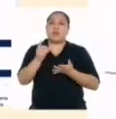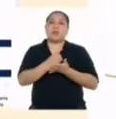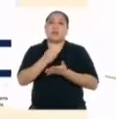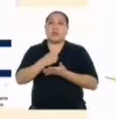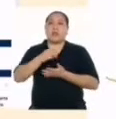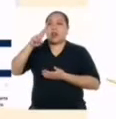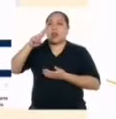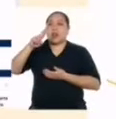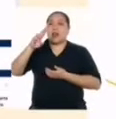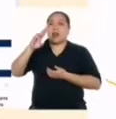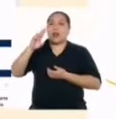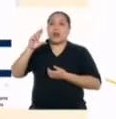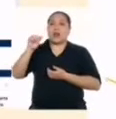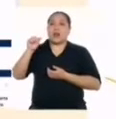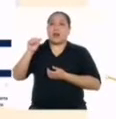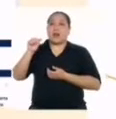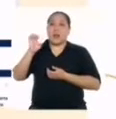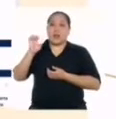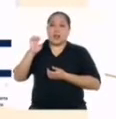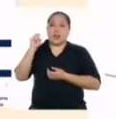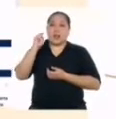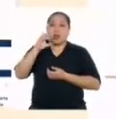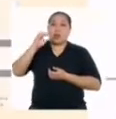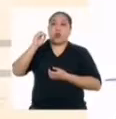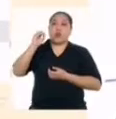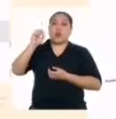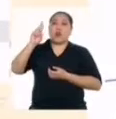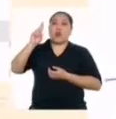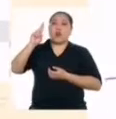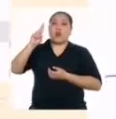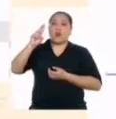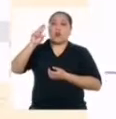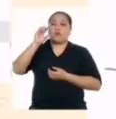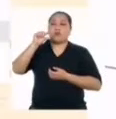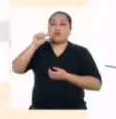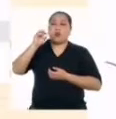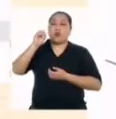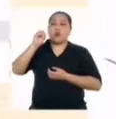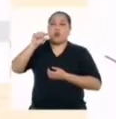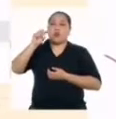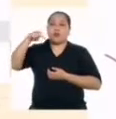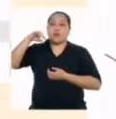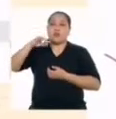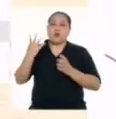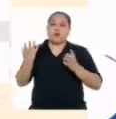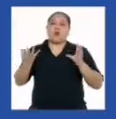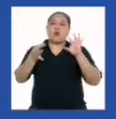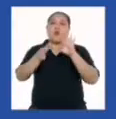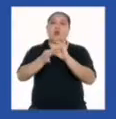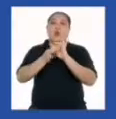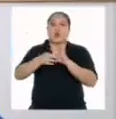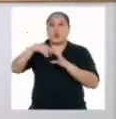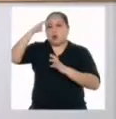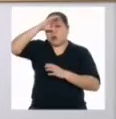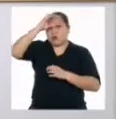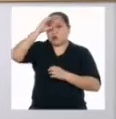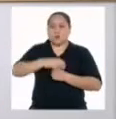diccionario de la Real Academia de la Lengua Española, cognitivo significa perteneciente o relativo al conocimiento.